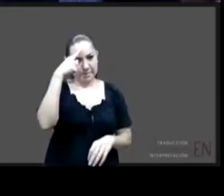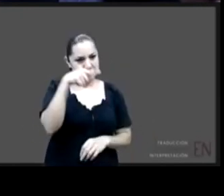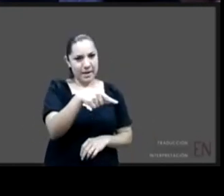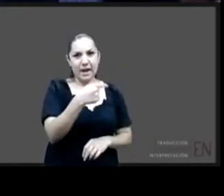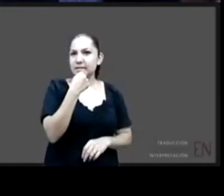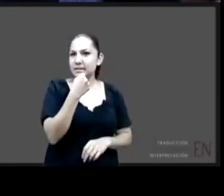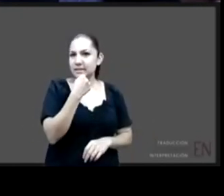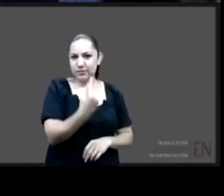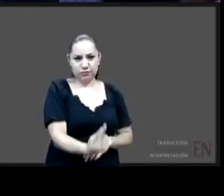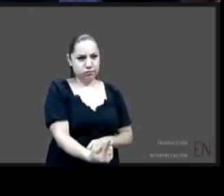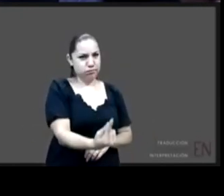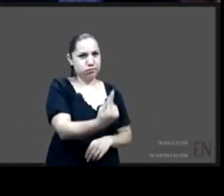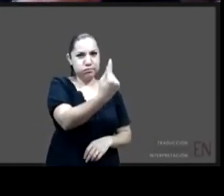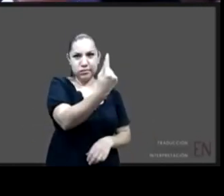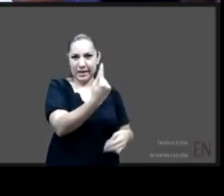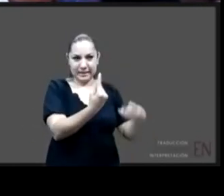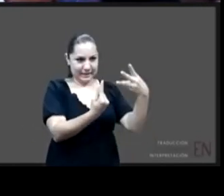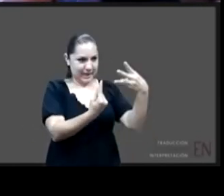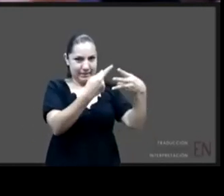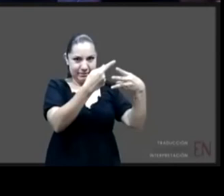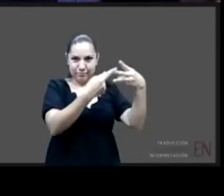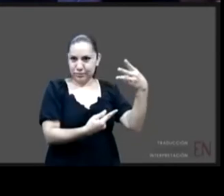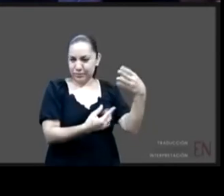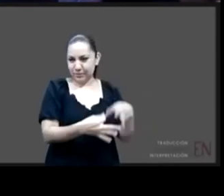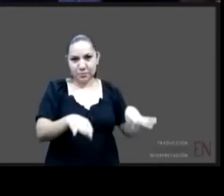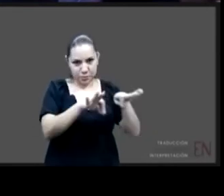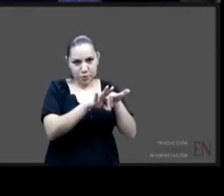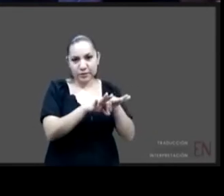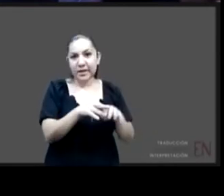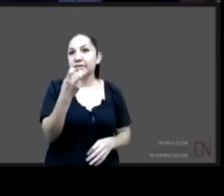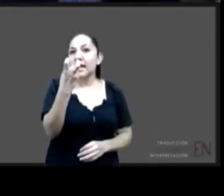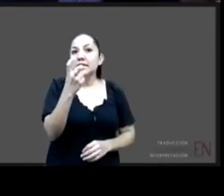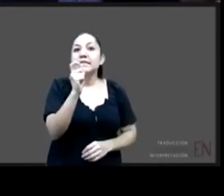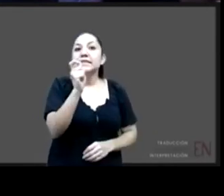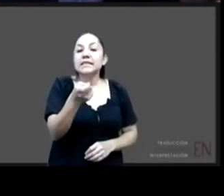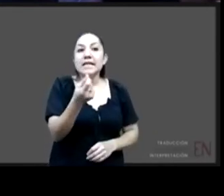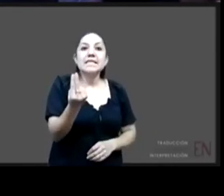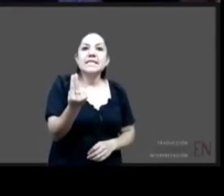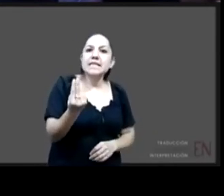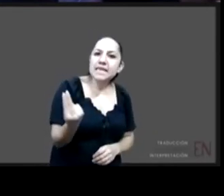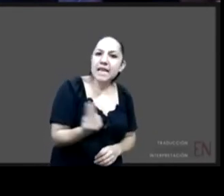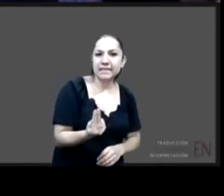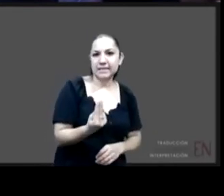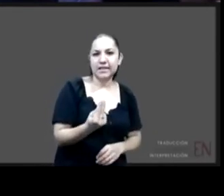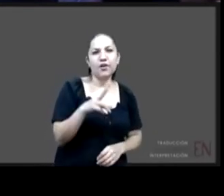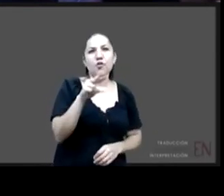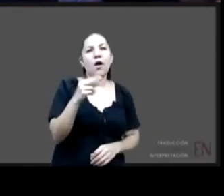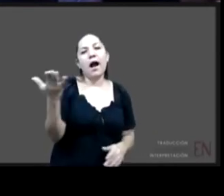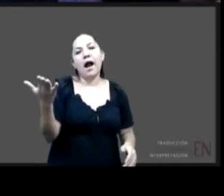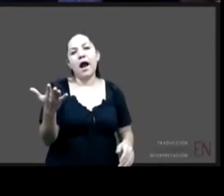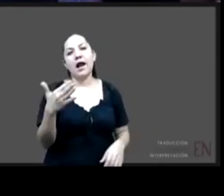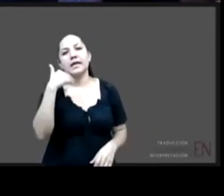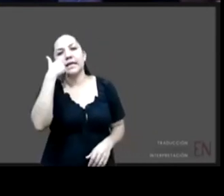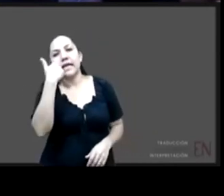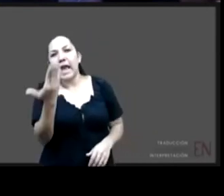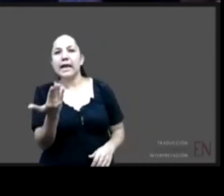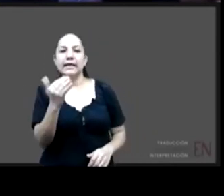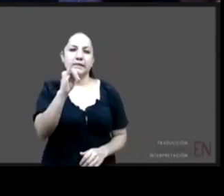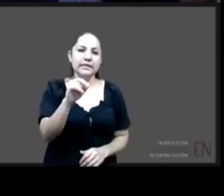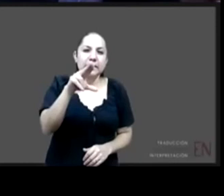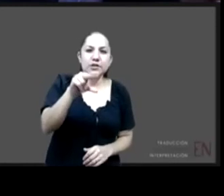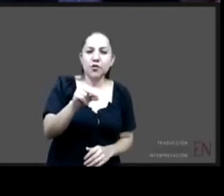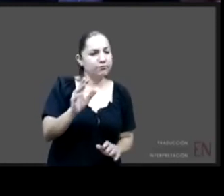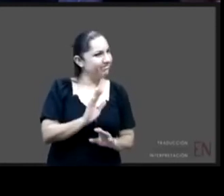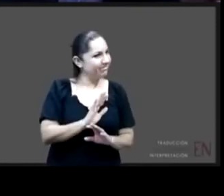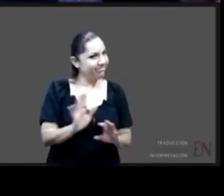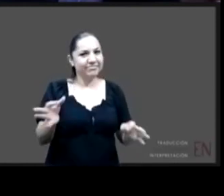por eso en el preámbulo de la convención dice eso el niño tiene que crecer en familia para que la familia pueda y para que